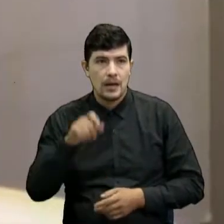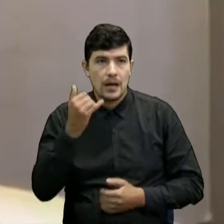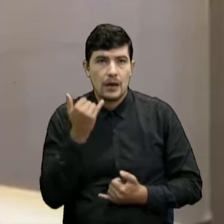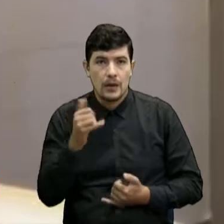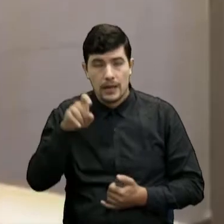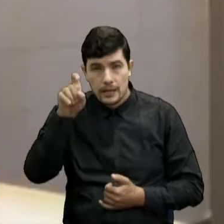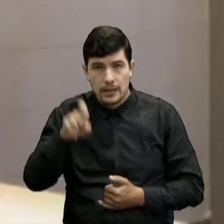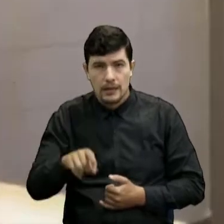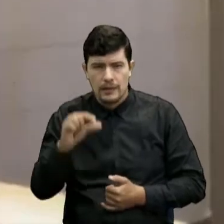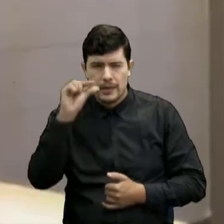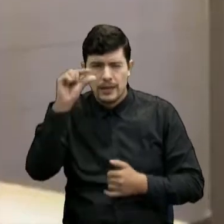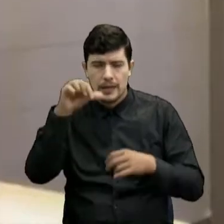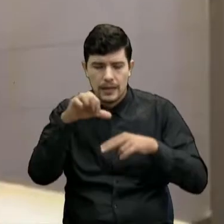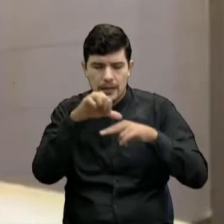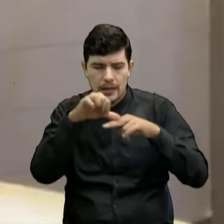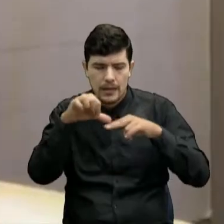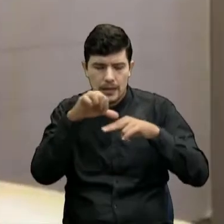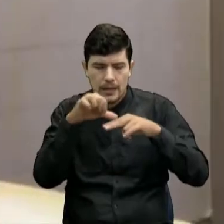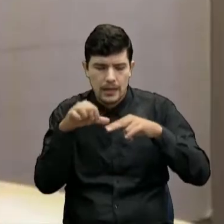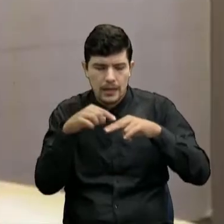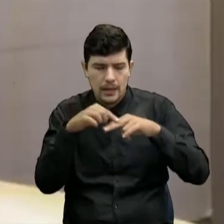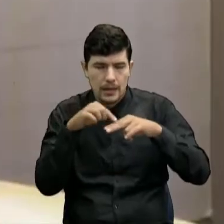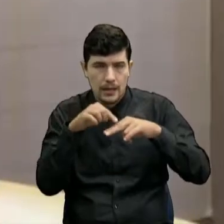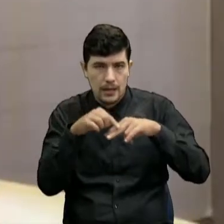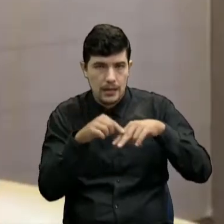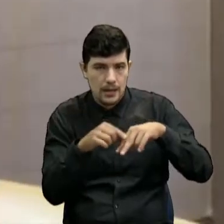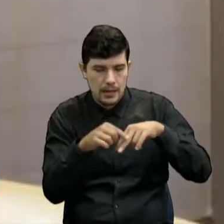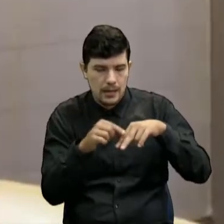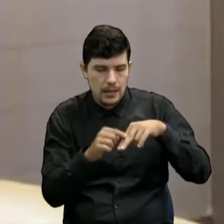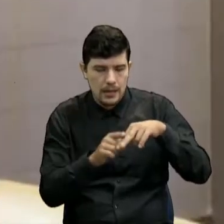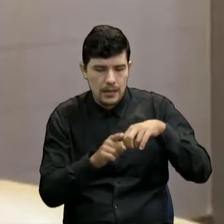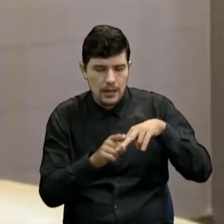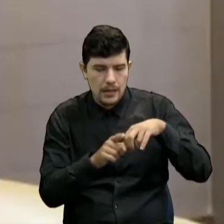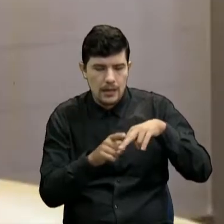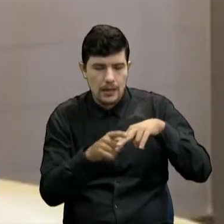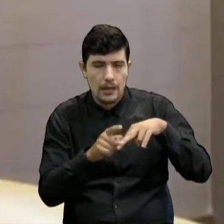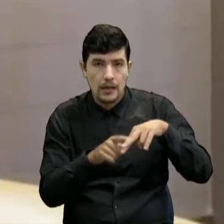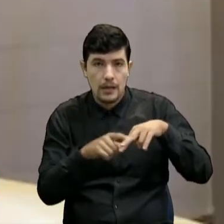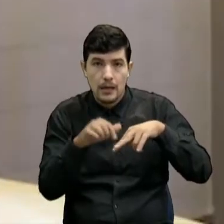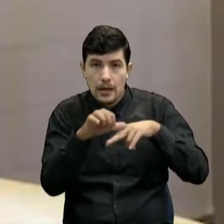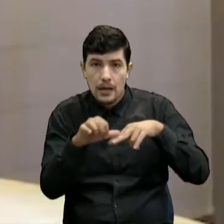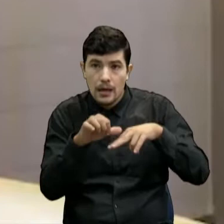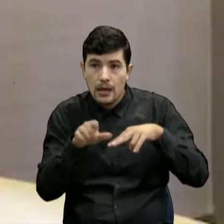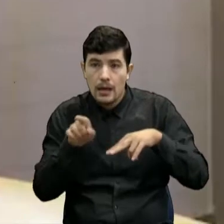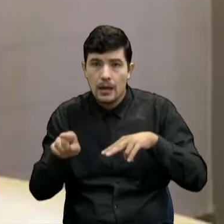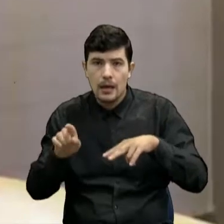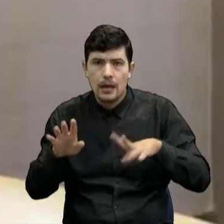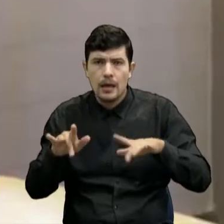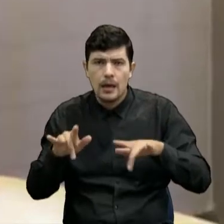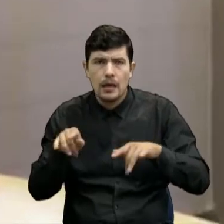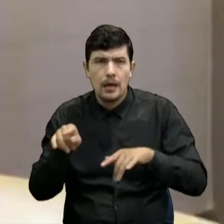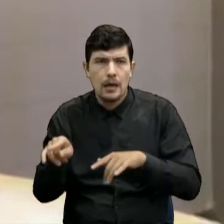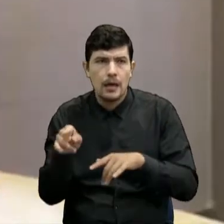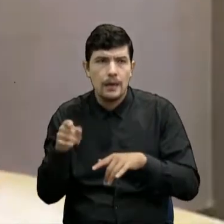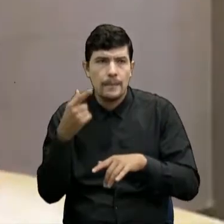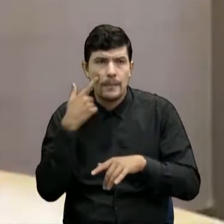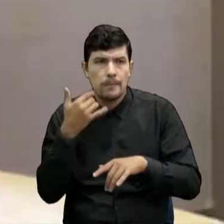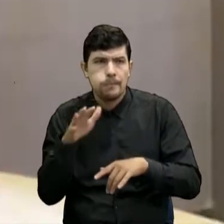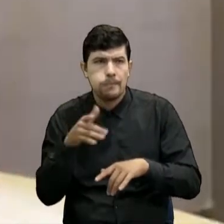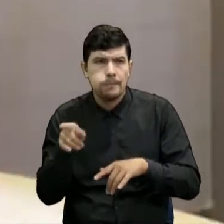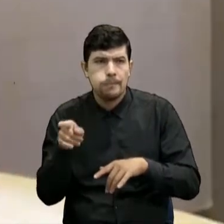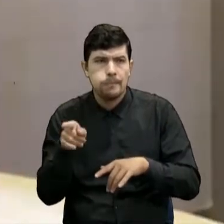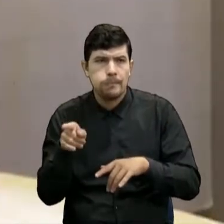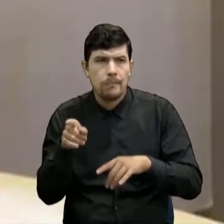quirúrgica en las dos rodillas, porque el cartílago de las rodillas están en